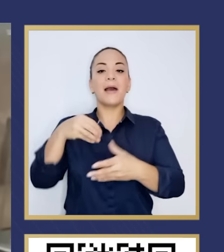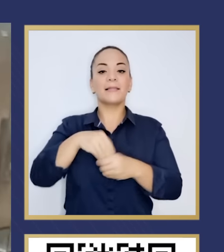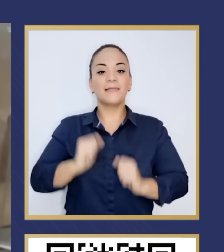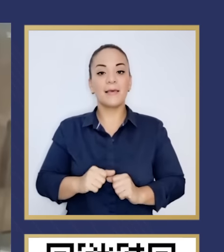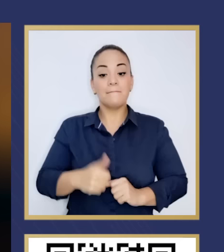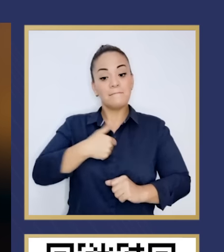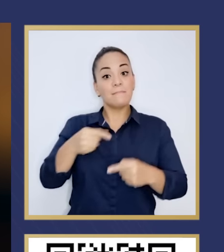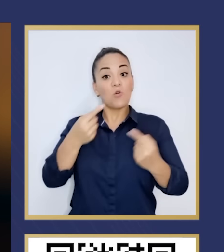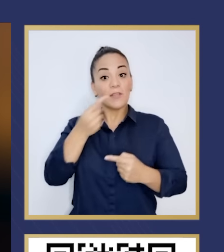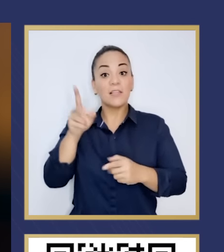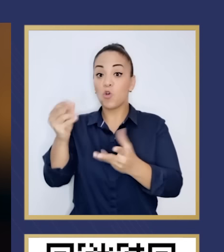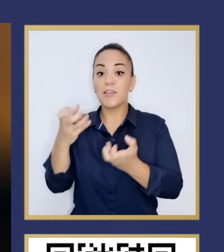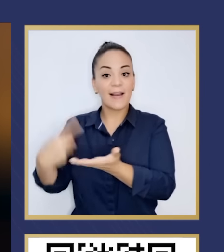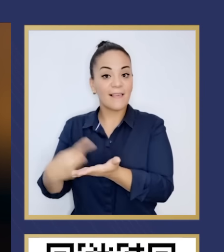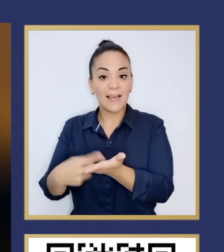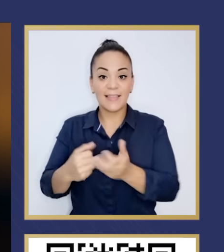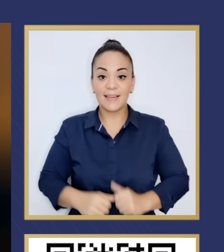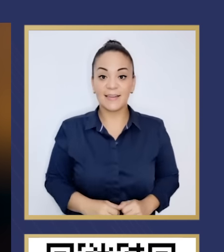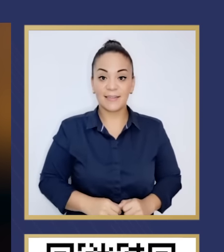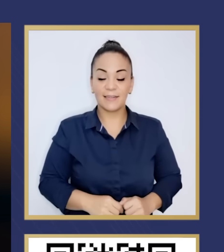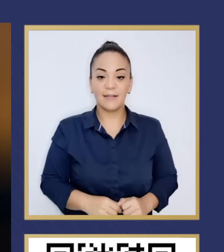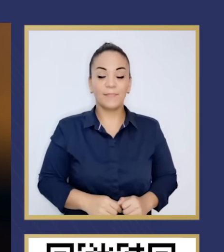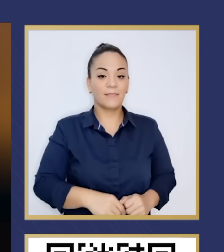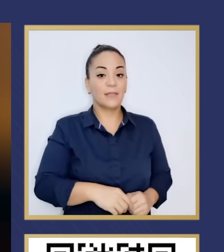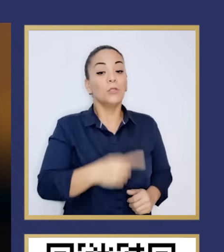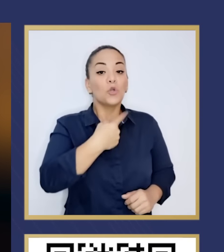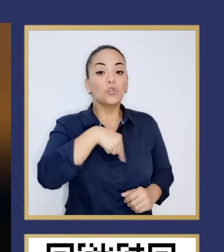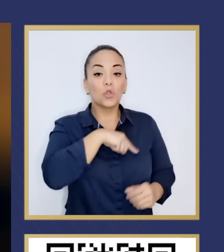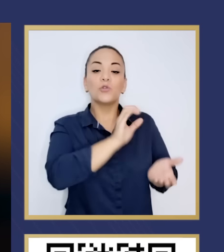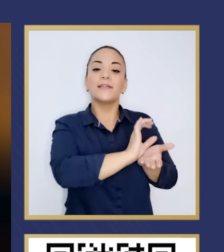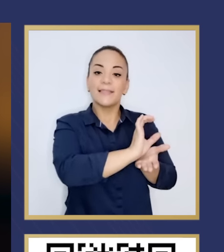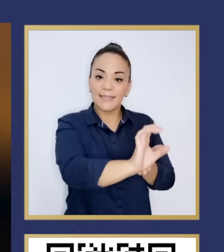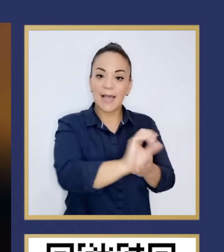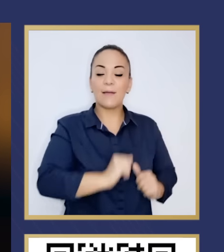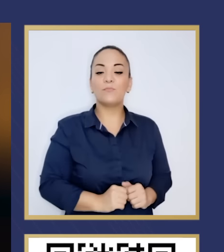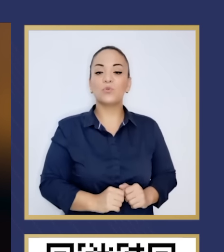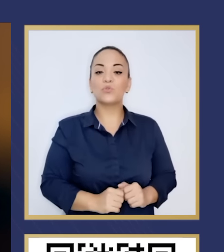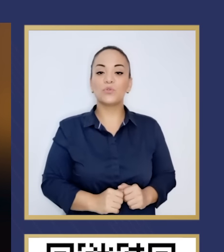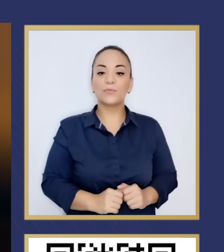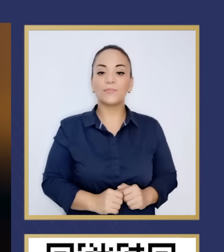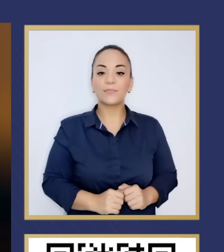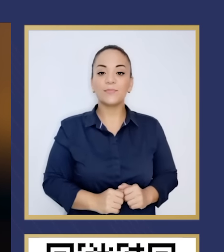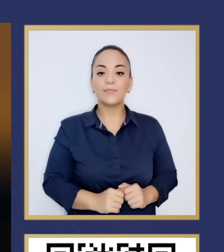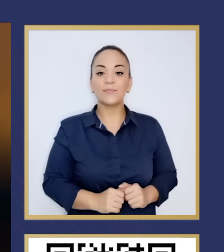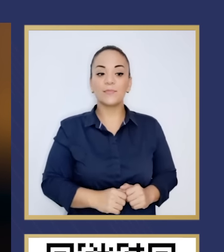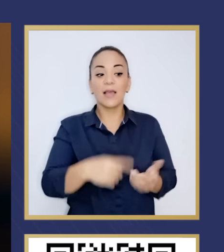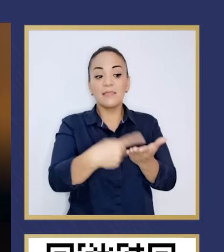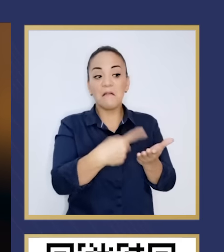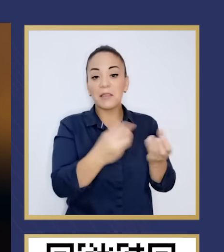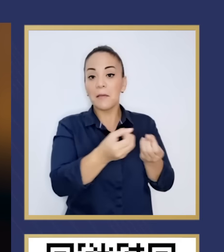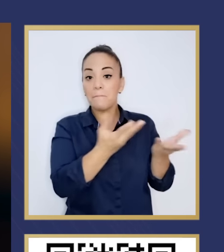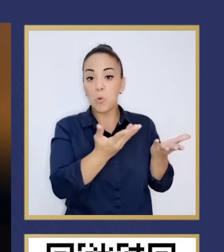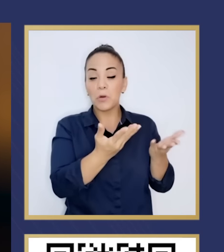acepta debatir. Nosotros rechazamos el evento del debate